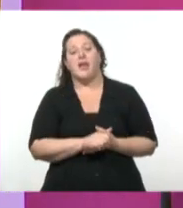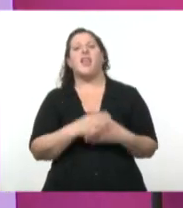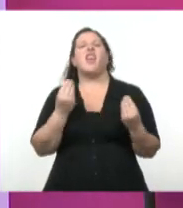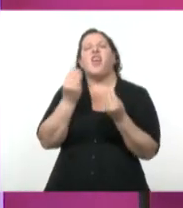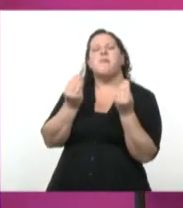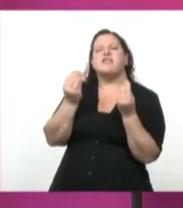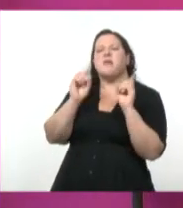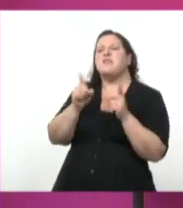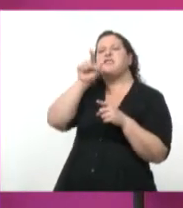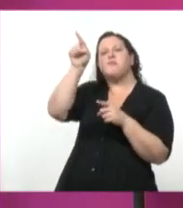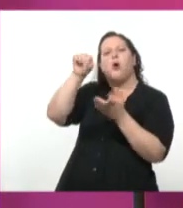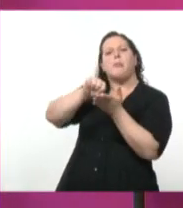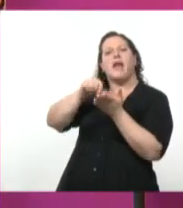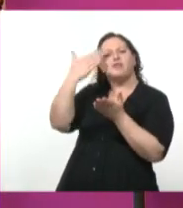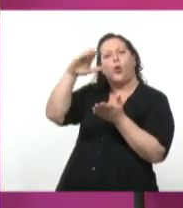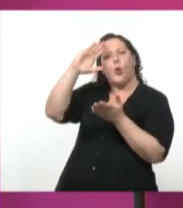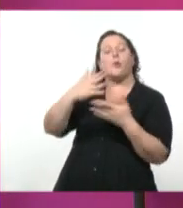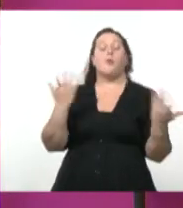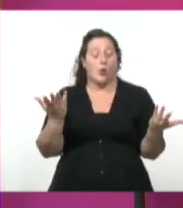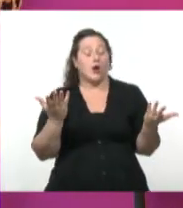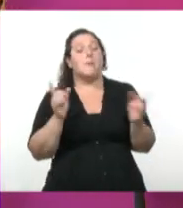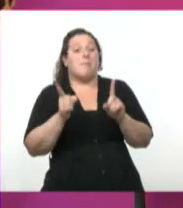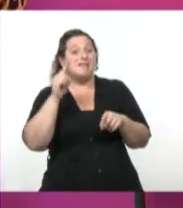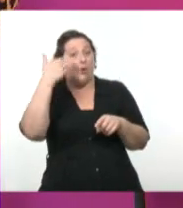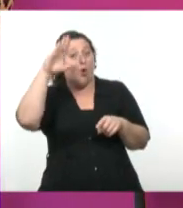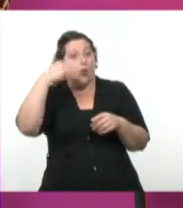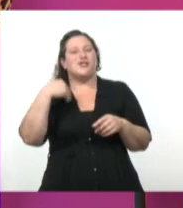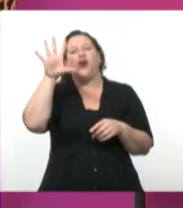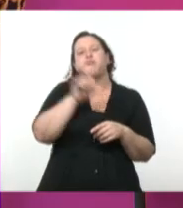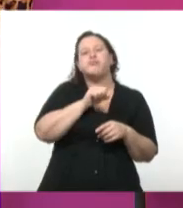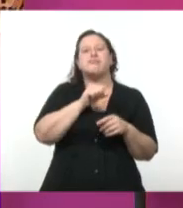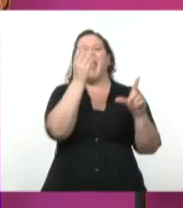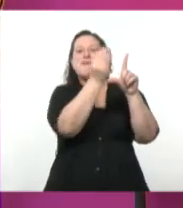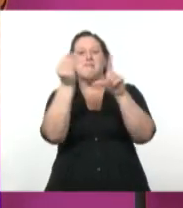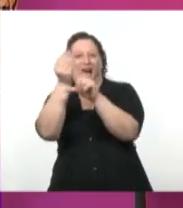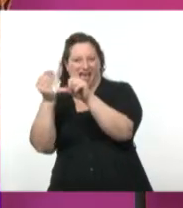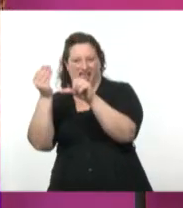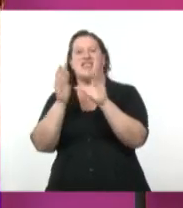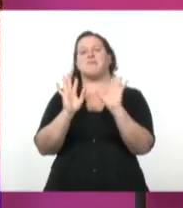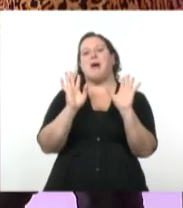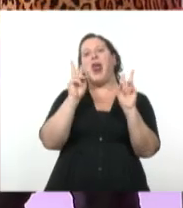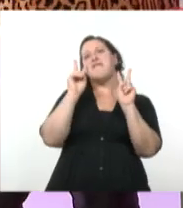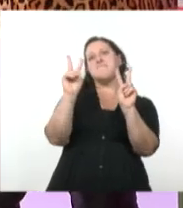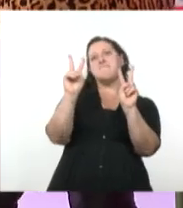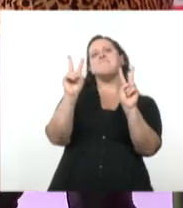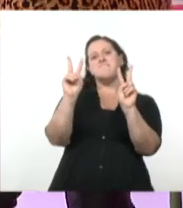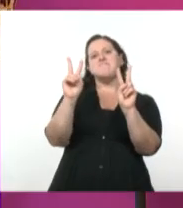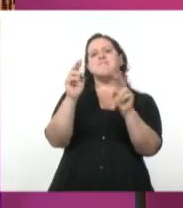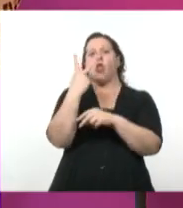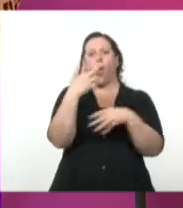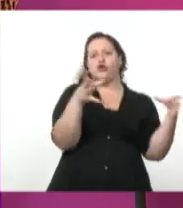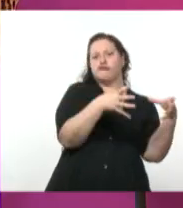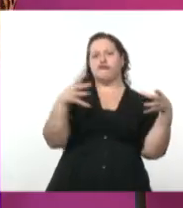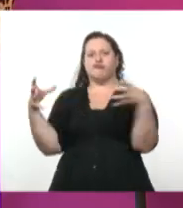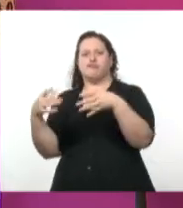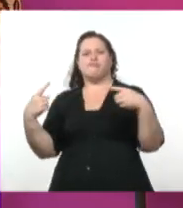bueno, yo traje algunas imágenes como para que veamos esta representación del enfrentamiento entre los dos bloques. Acá, por ejemplo,